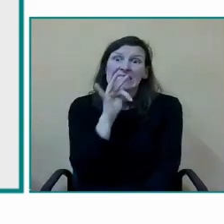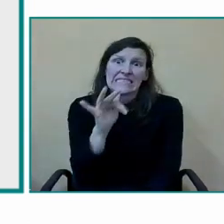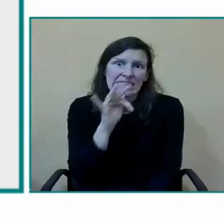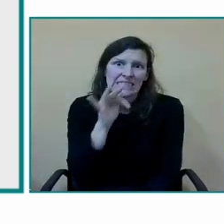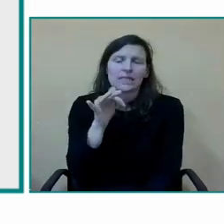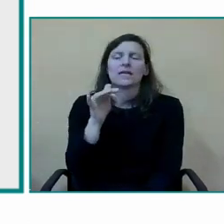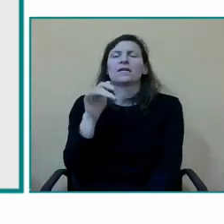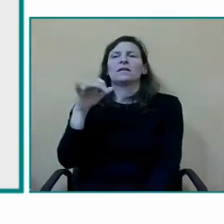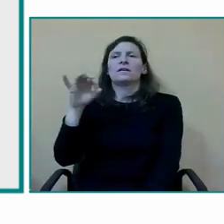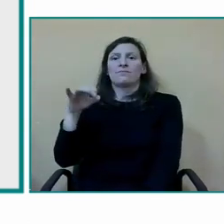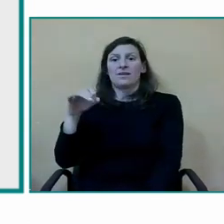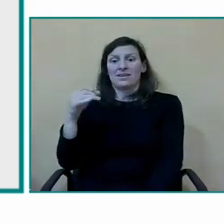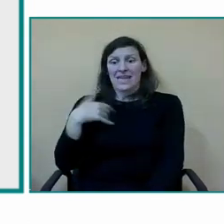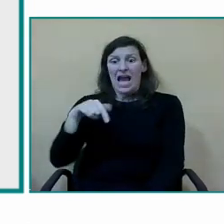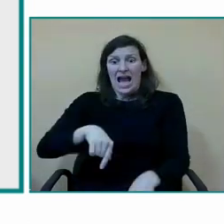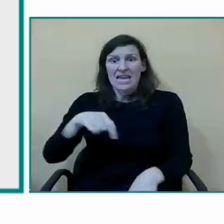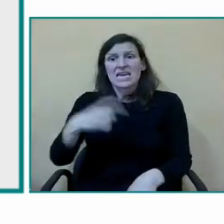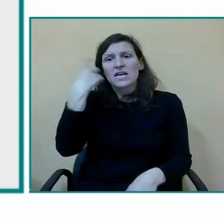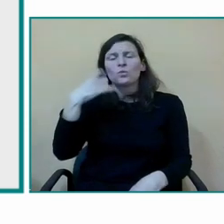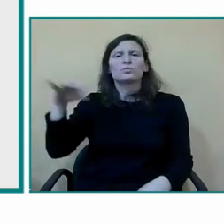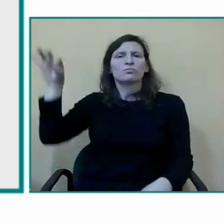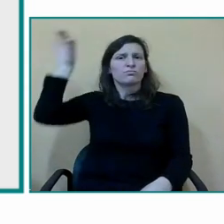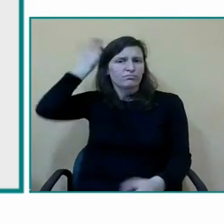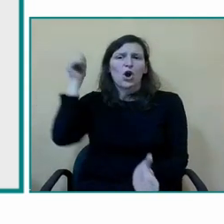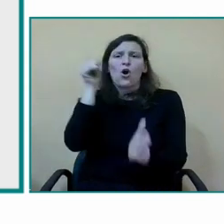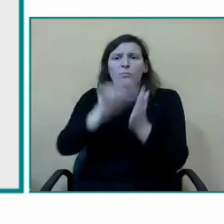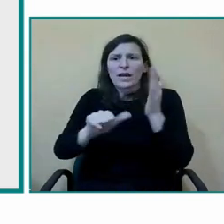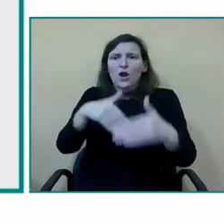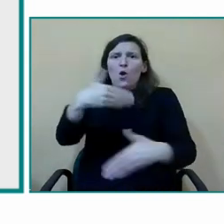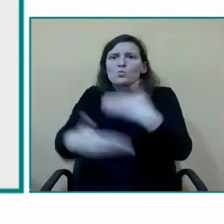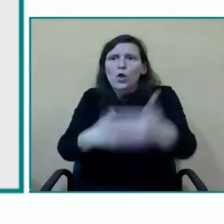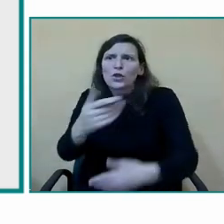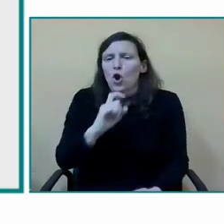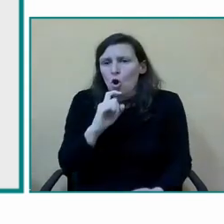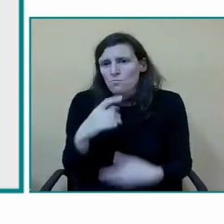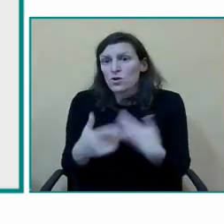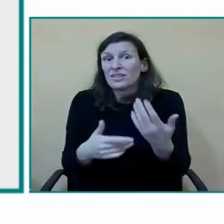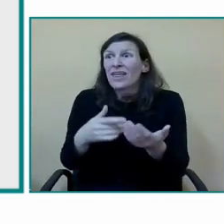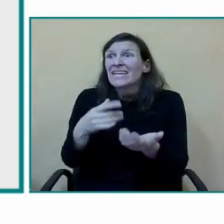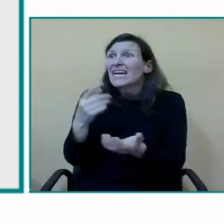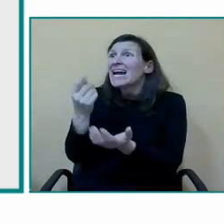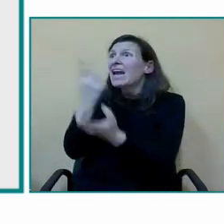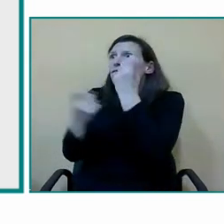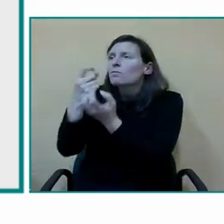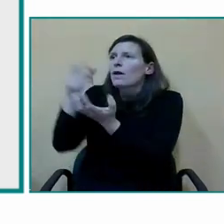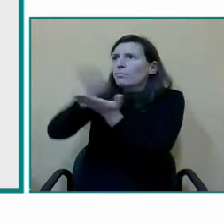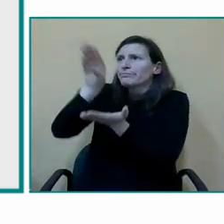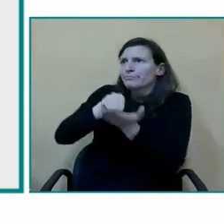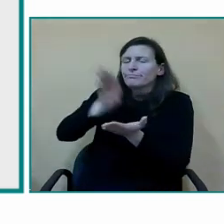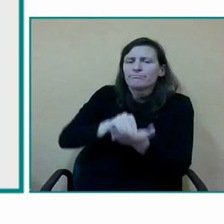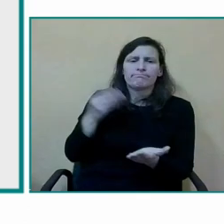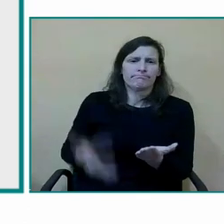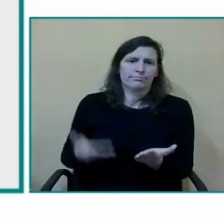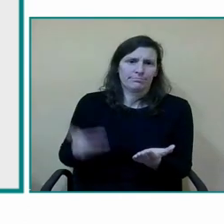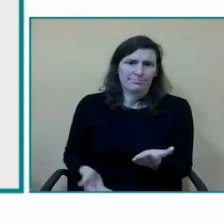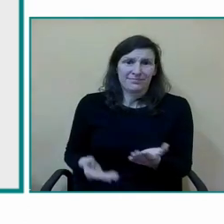logopedia fuera del cole todo eso todo nos va a servir mucho a nosotros y sobre todo